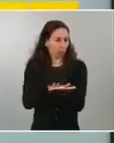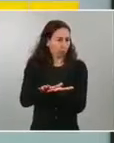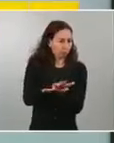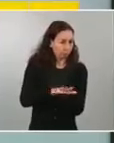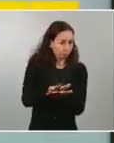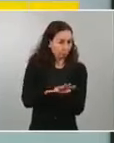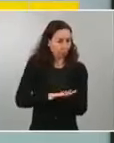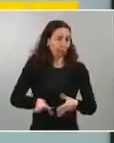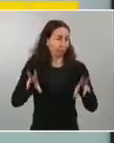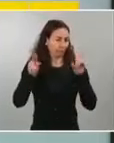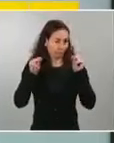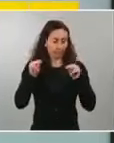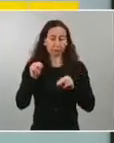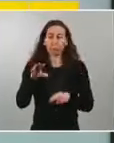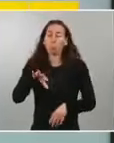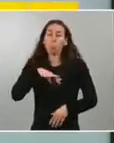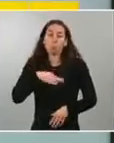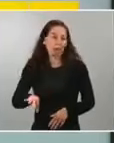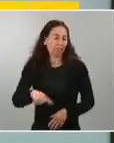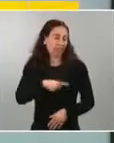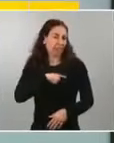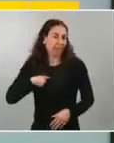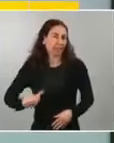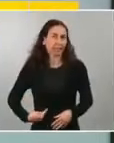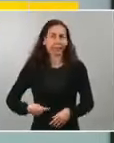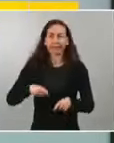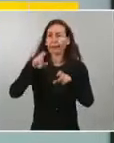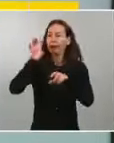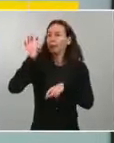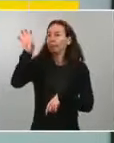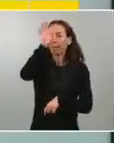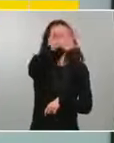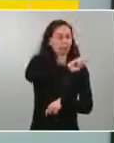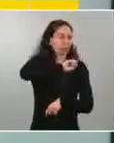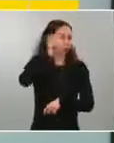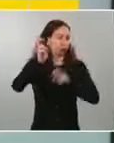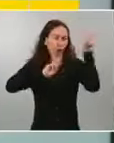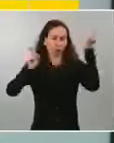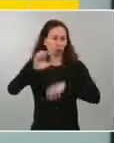este caso, pueden ser de China o de otros países europeos. Gracias.